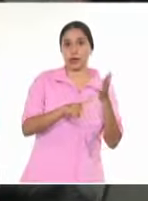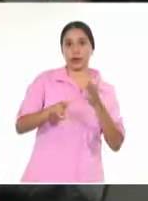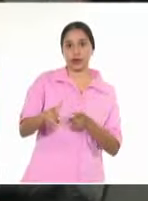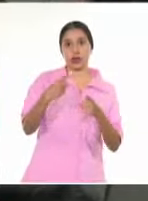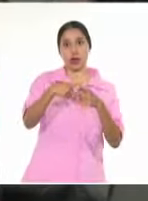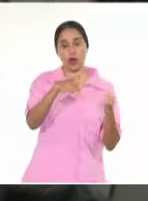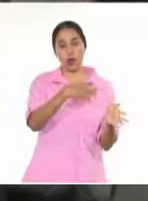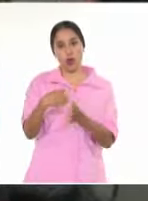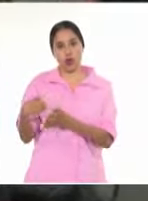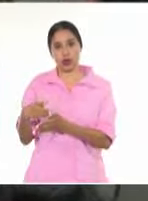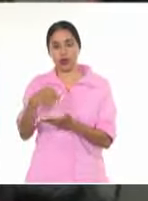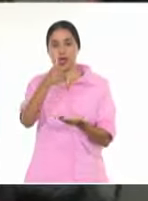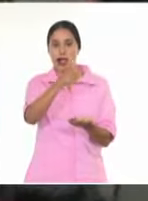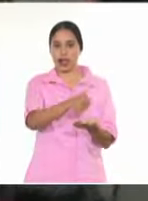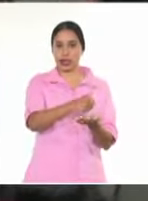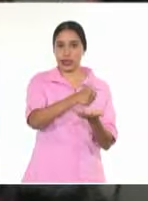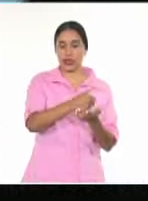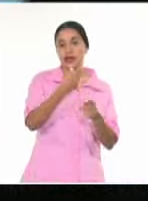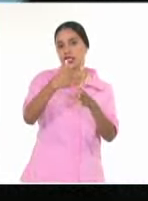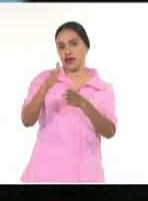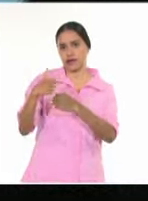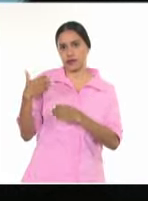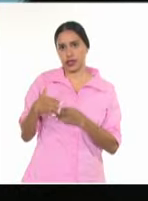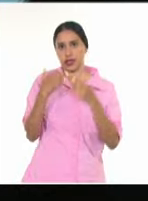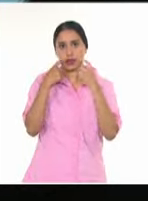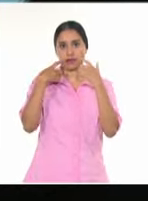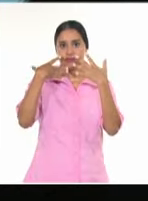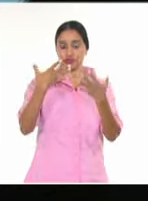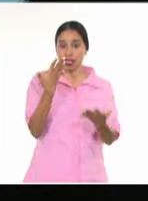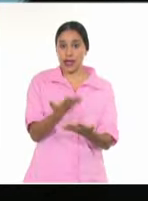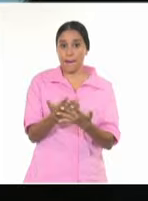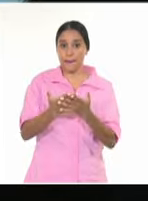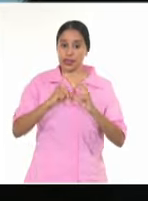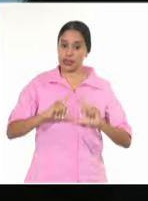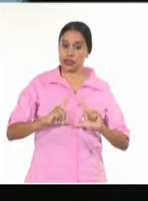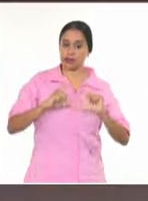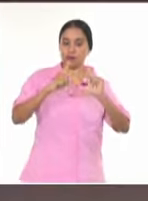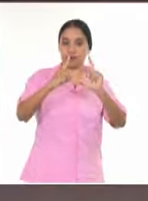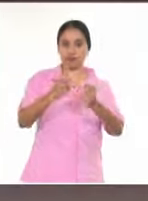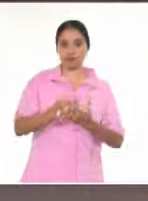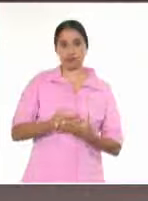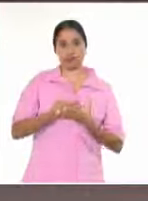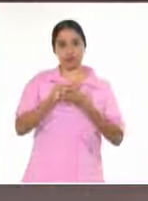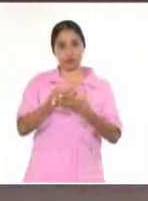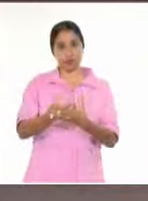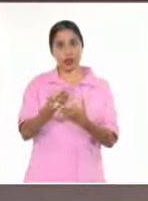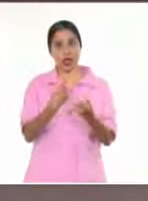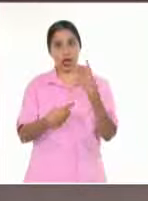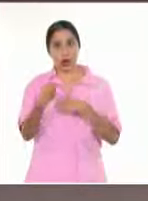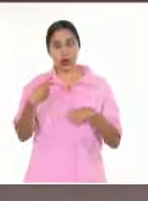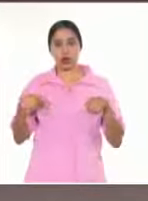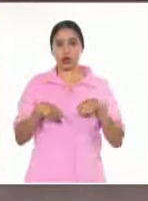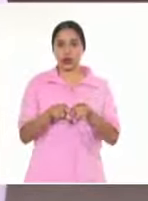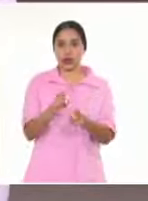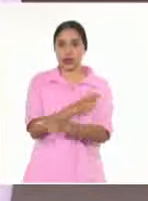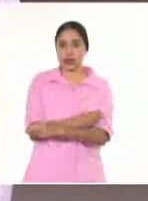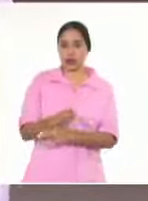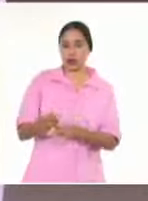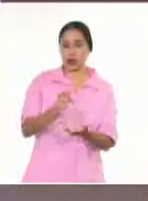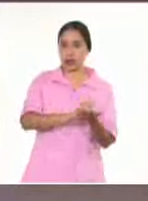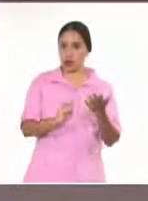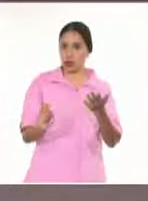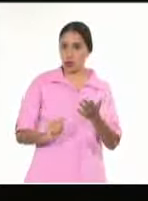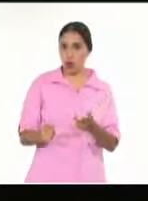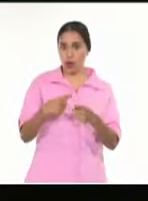capital cubana. Varias instituciones otorgaron premios especiales como la Unión de Historiadores de Cuba, el Comité para la Conservación del